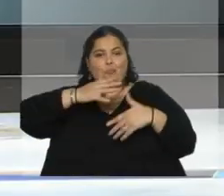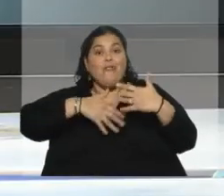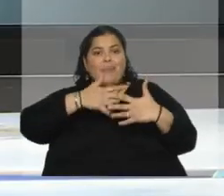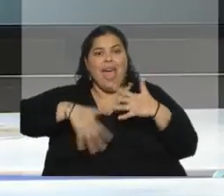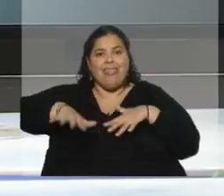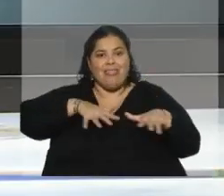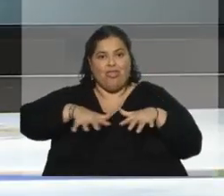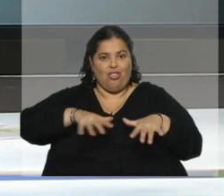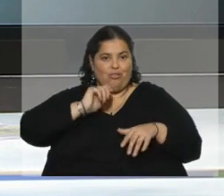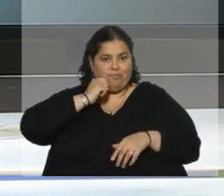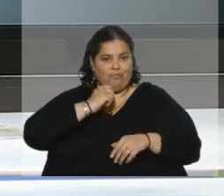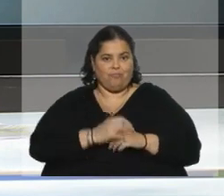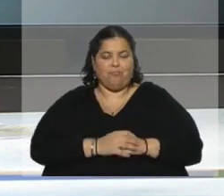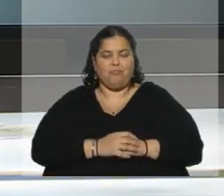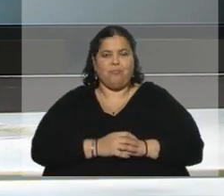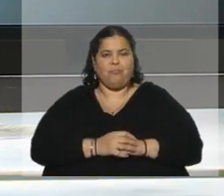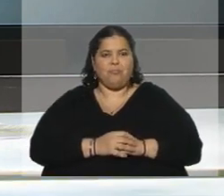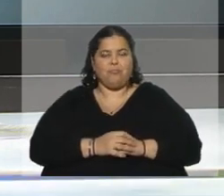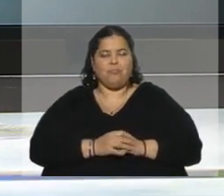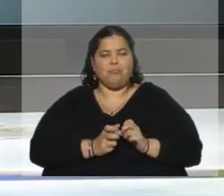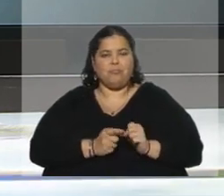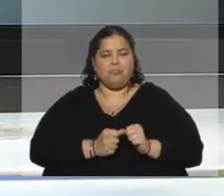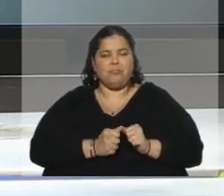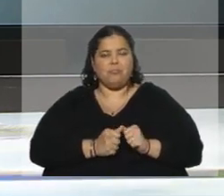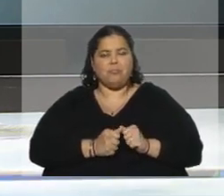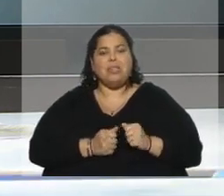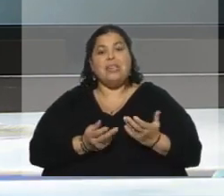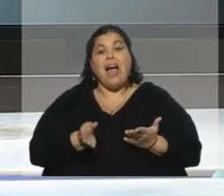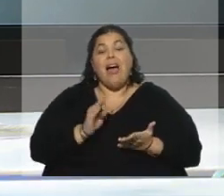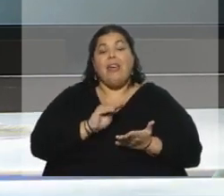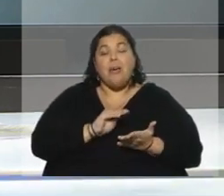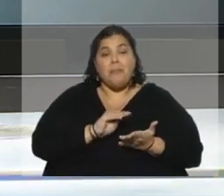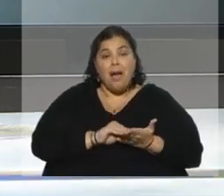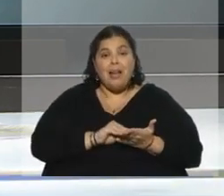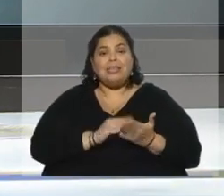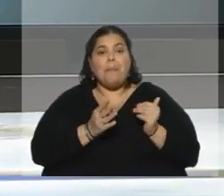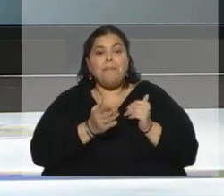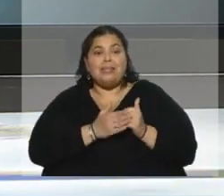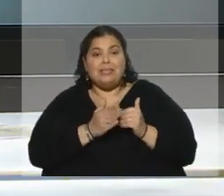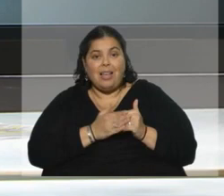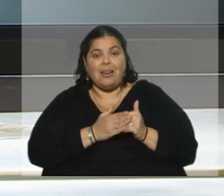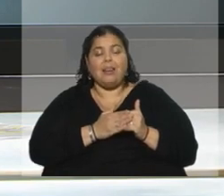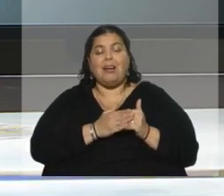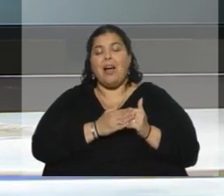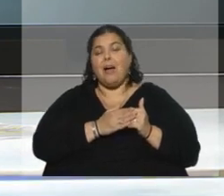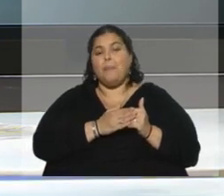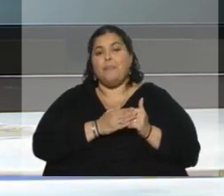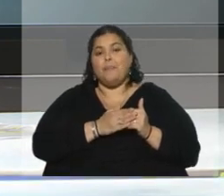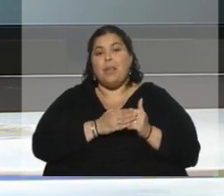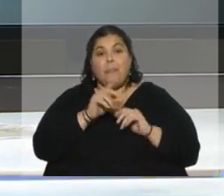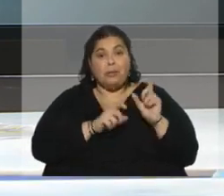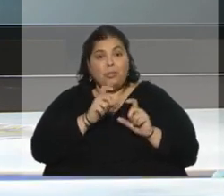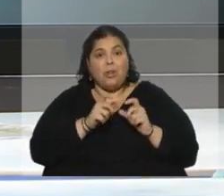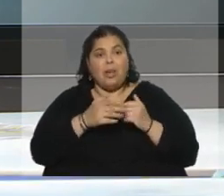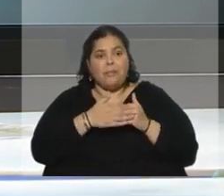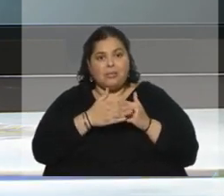claro, claro, claro, claro, por supuesto. Y además promueven un acercamiento, como decía Camila recién, de mucha gente